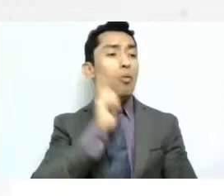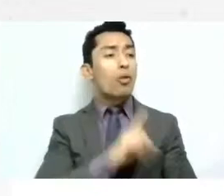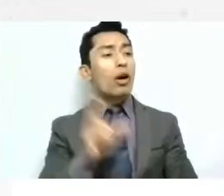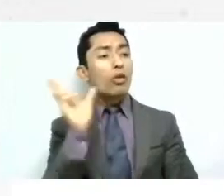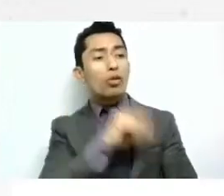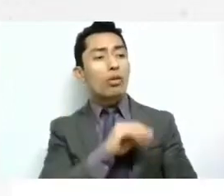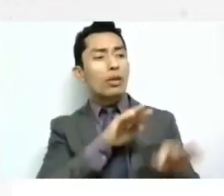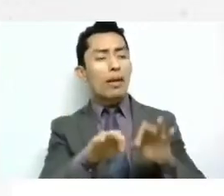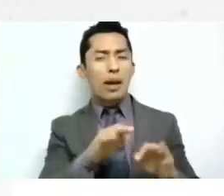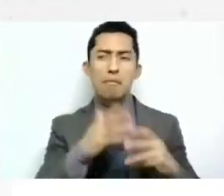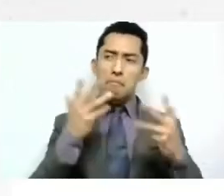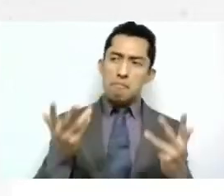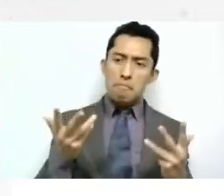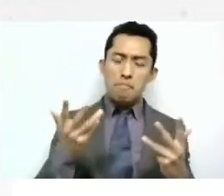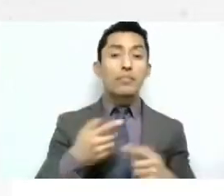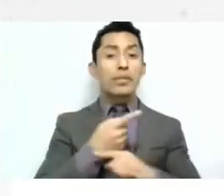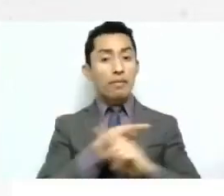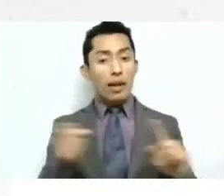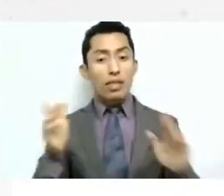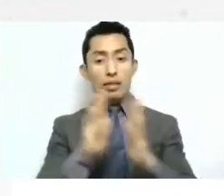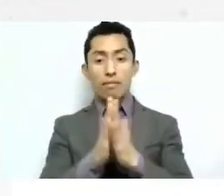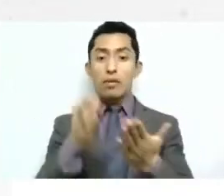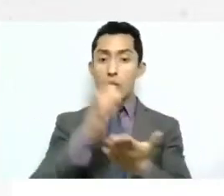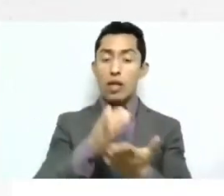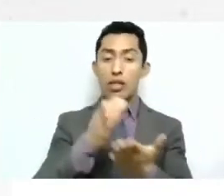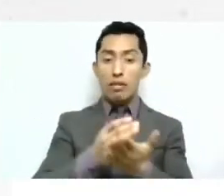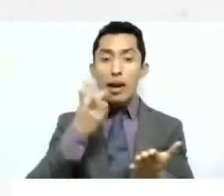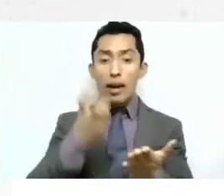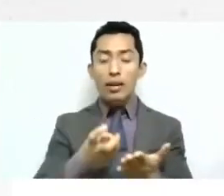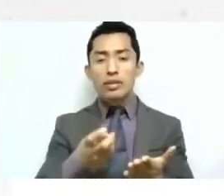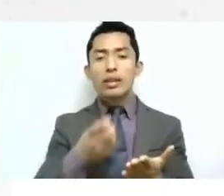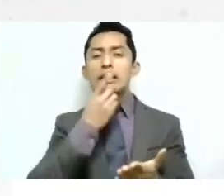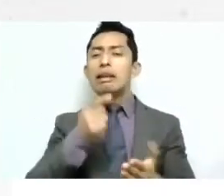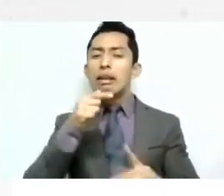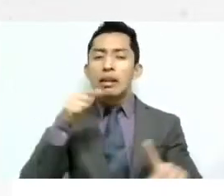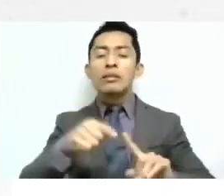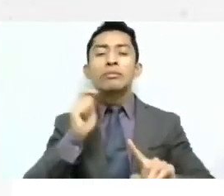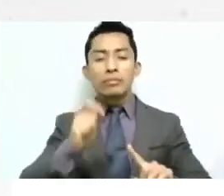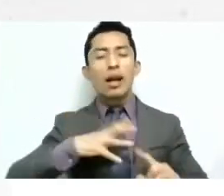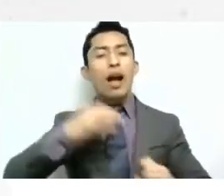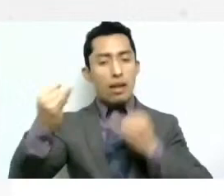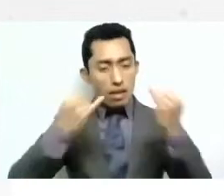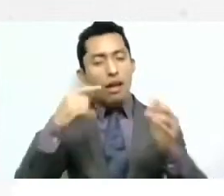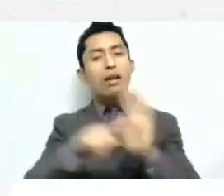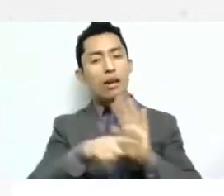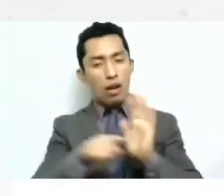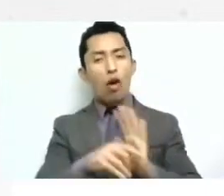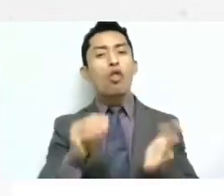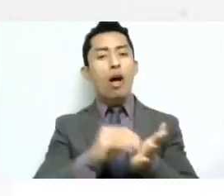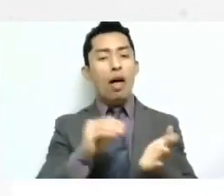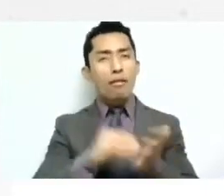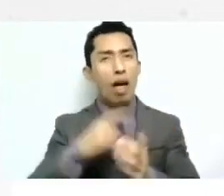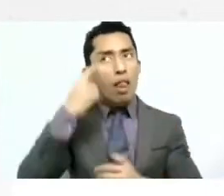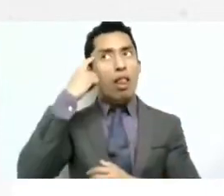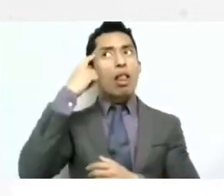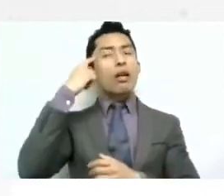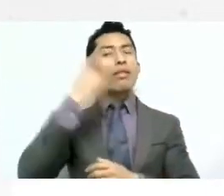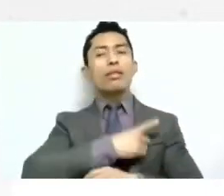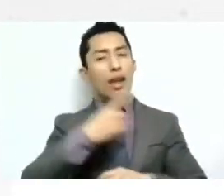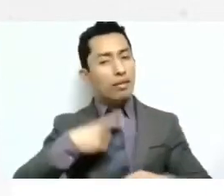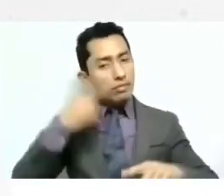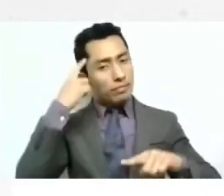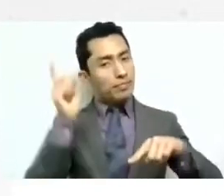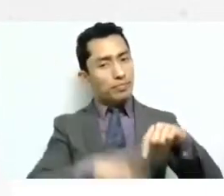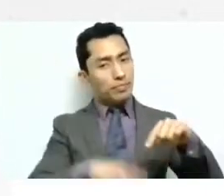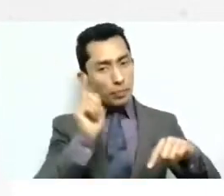en estos cuadernos es que hay estereotipos que todavía tenemos arraigados y que hay que irlos eliminando la armonización de